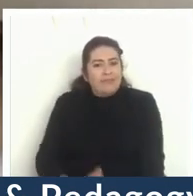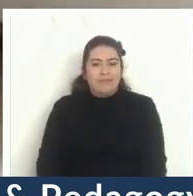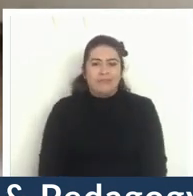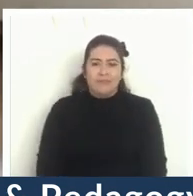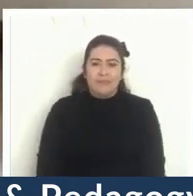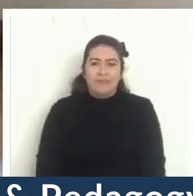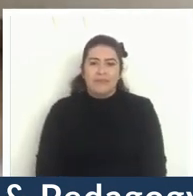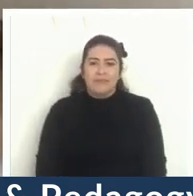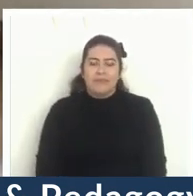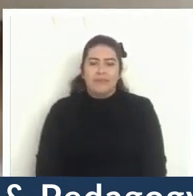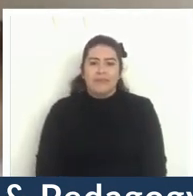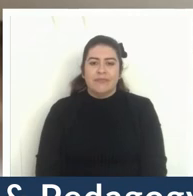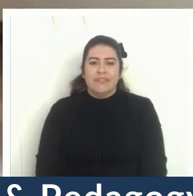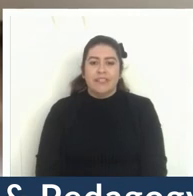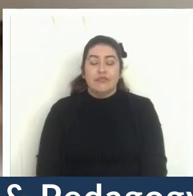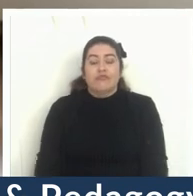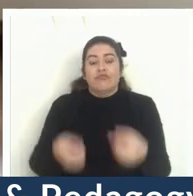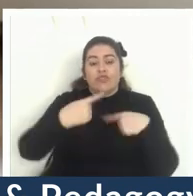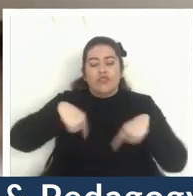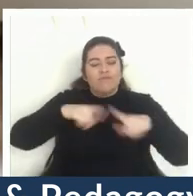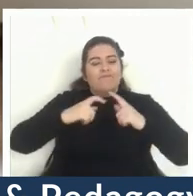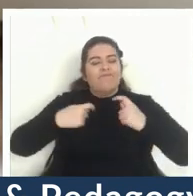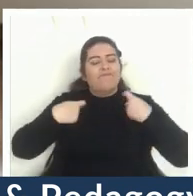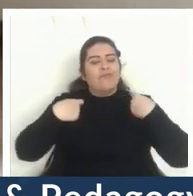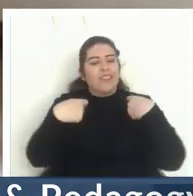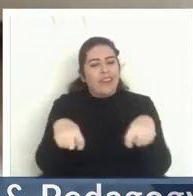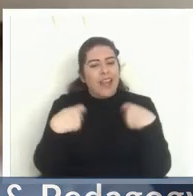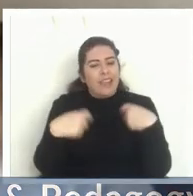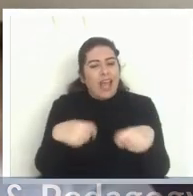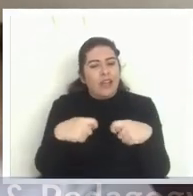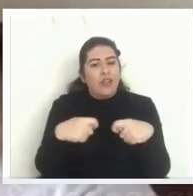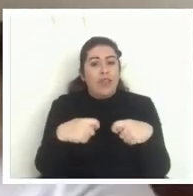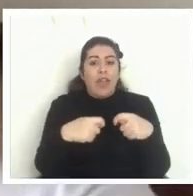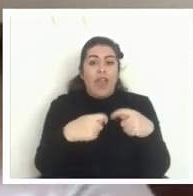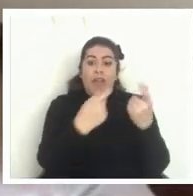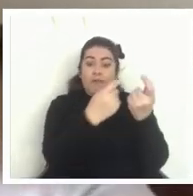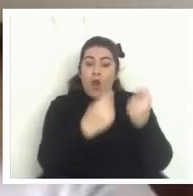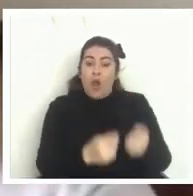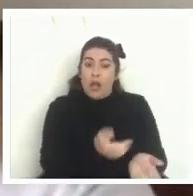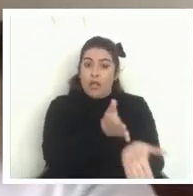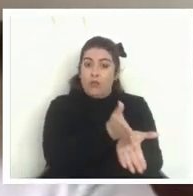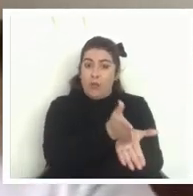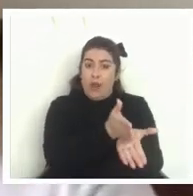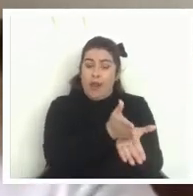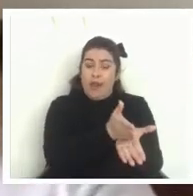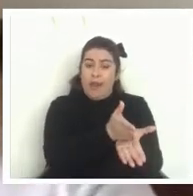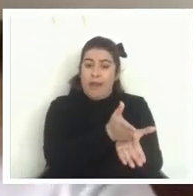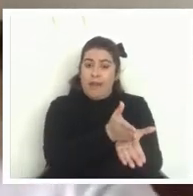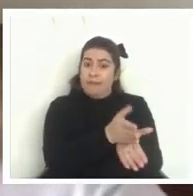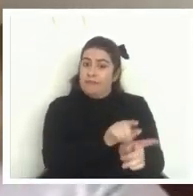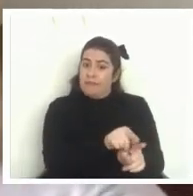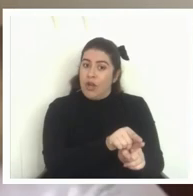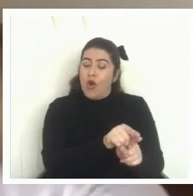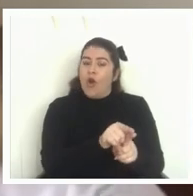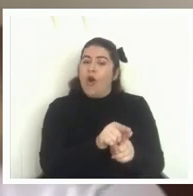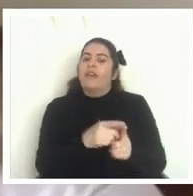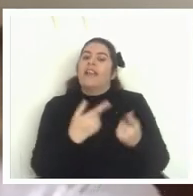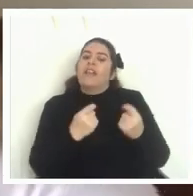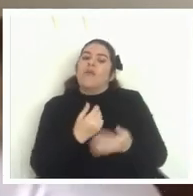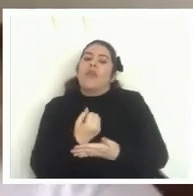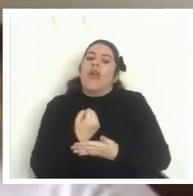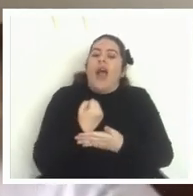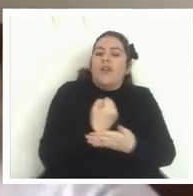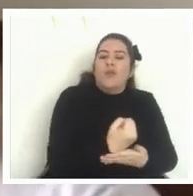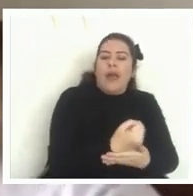creo estamos tratando de evaluar escuelas cierto o estamos tratando de ayudar a las escuelas